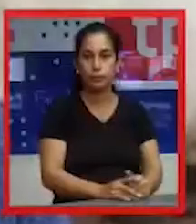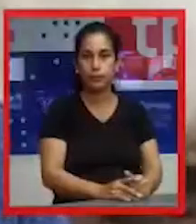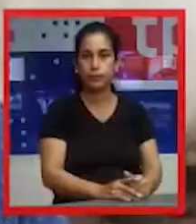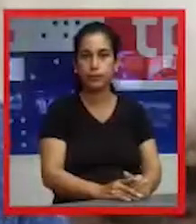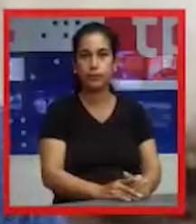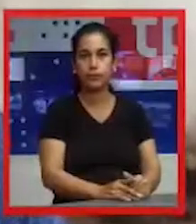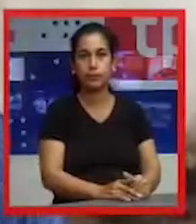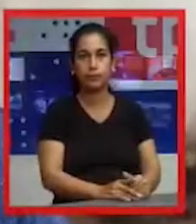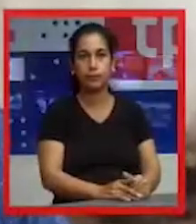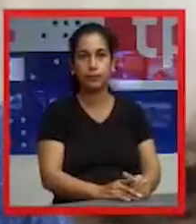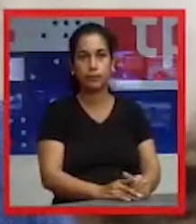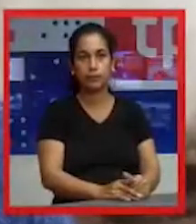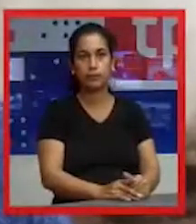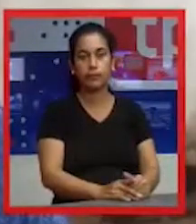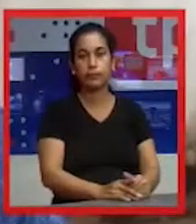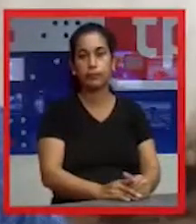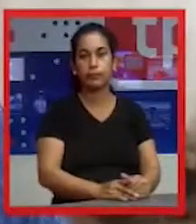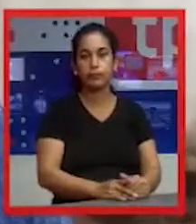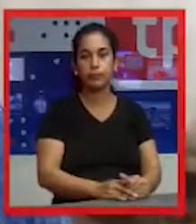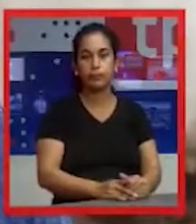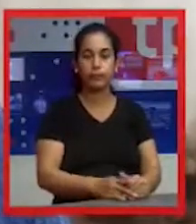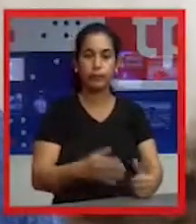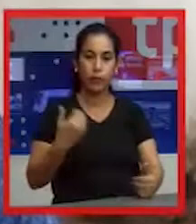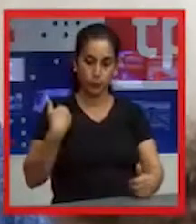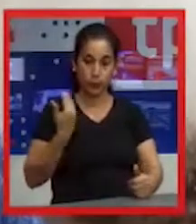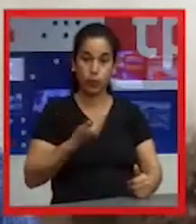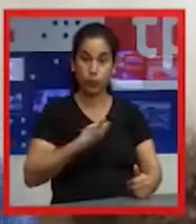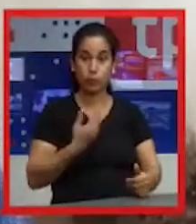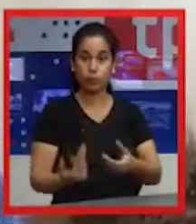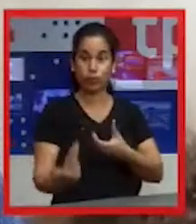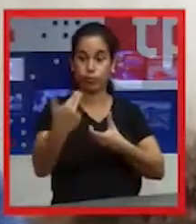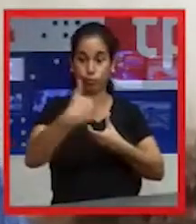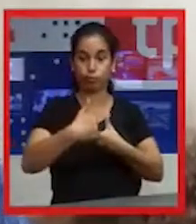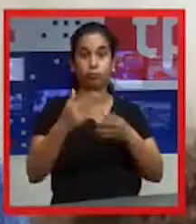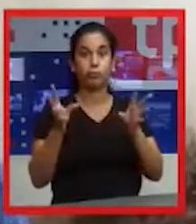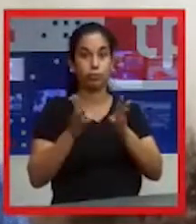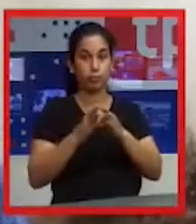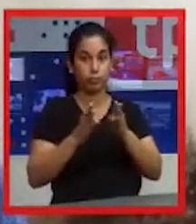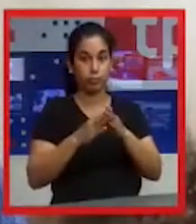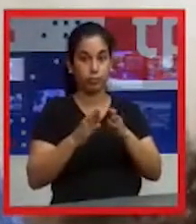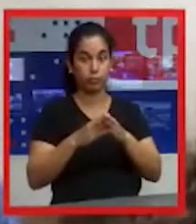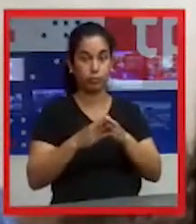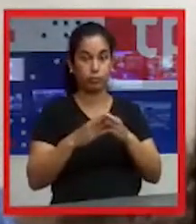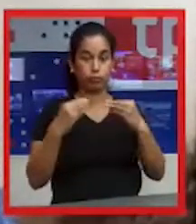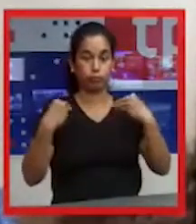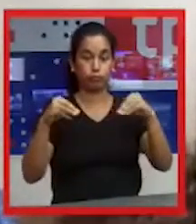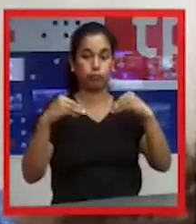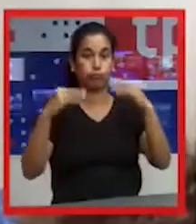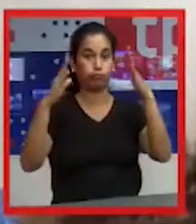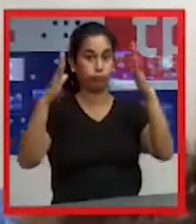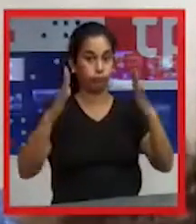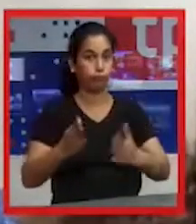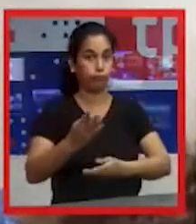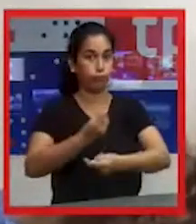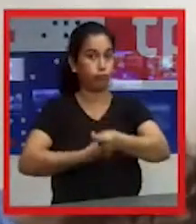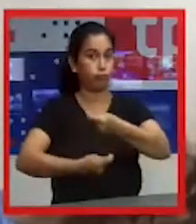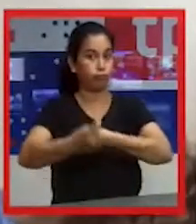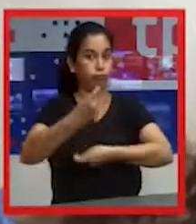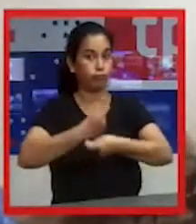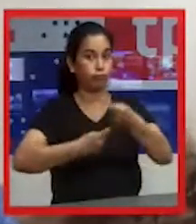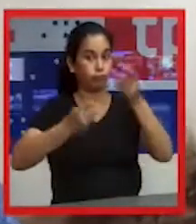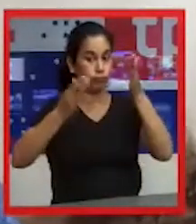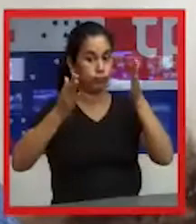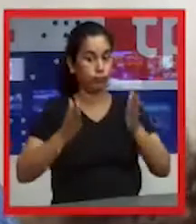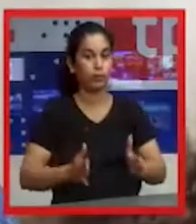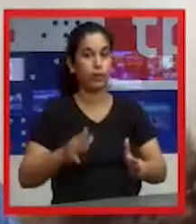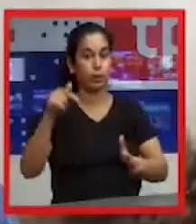Para poder, digamos, hacer conocer nuestras inquietudes también como comerciantes, como representantes de los gremiales